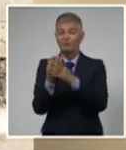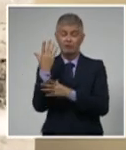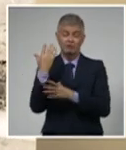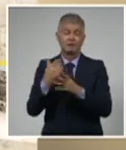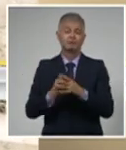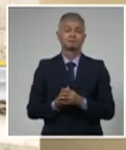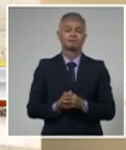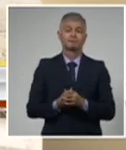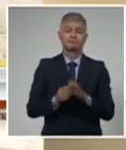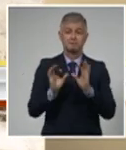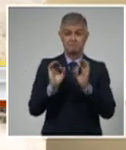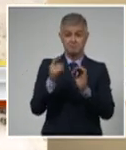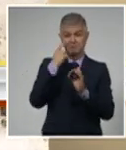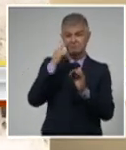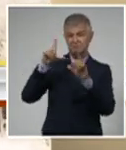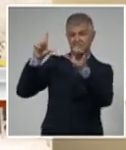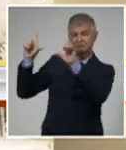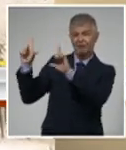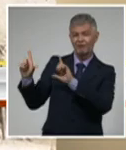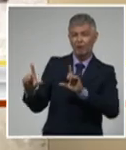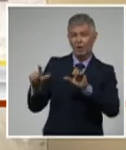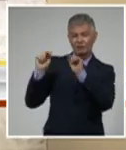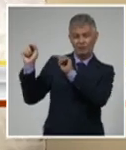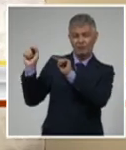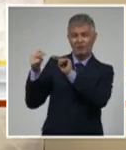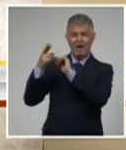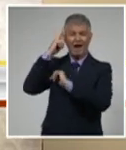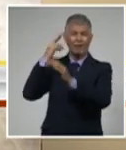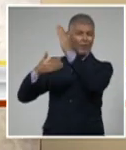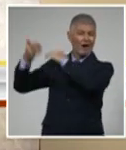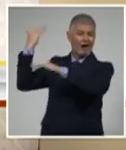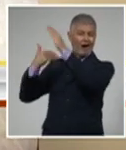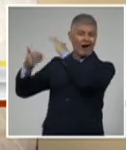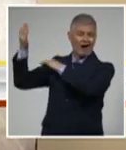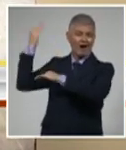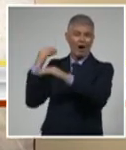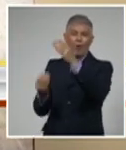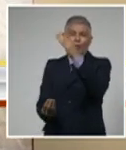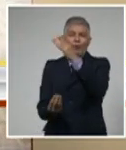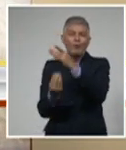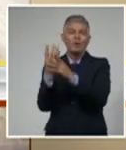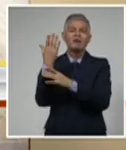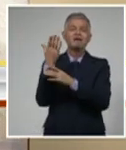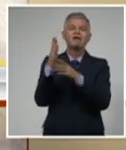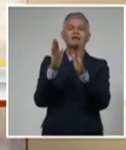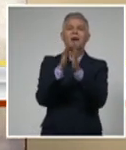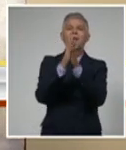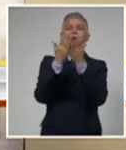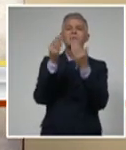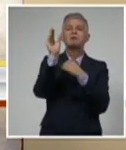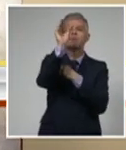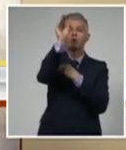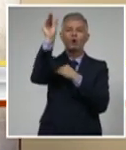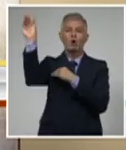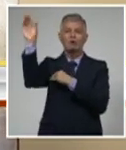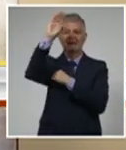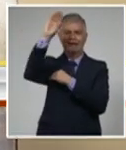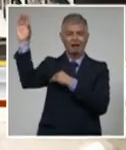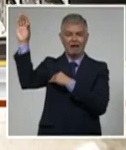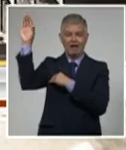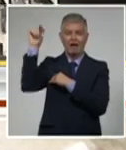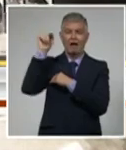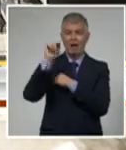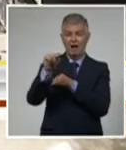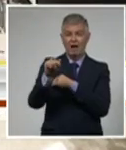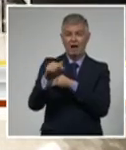estas imágenes nos regresan al pasado al origen mismo de una biblioteca que tuvo su primera sede en la maestranza de